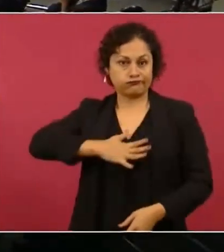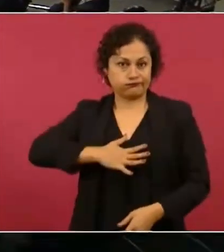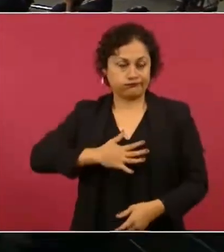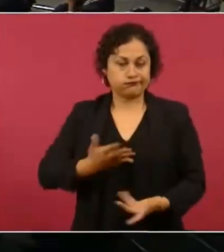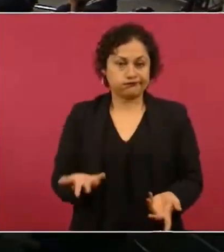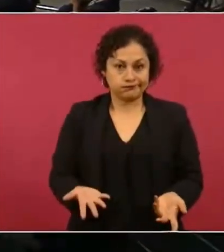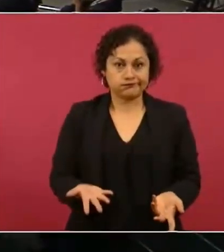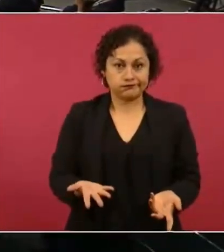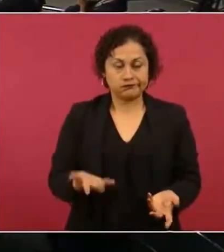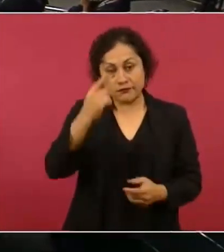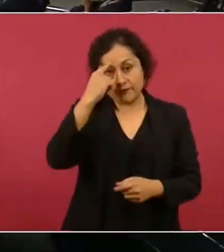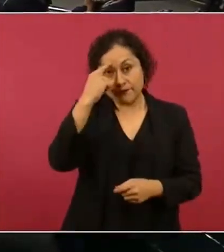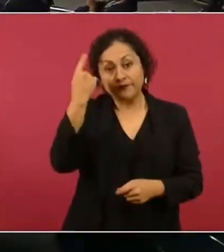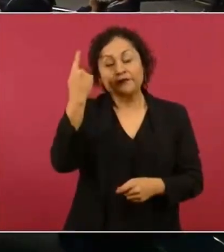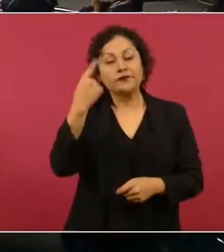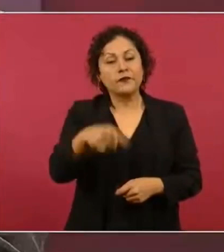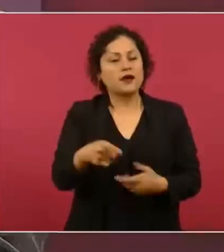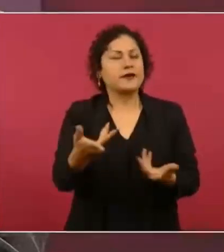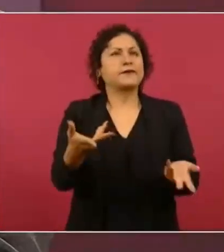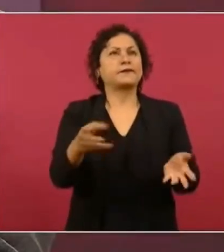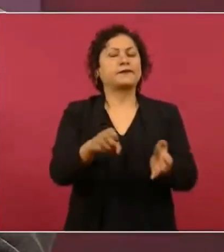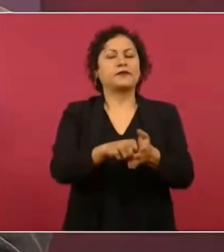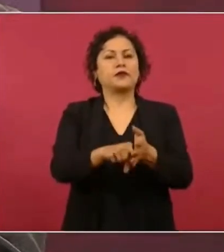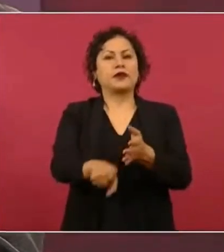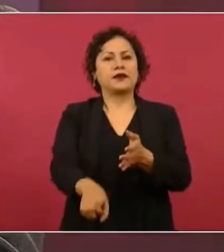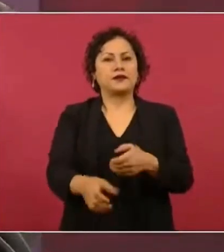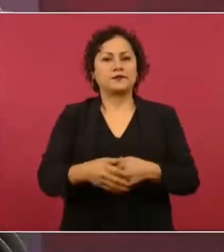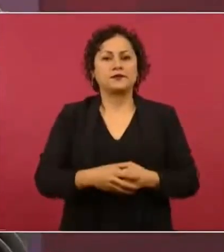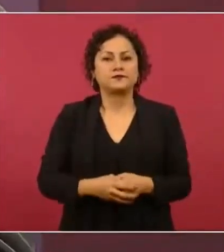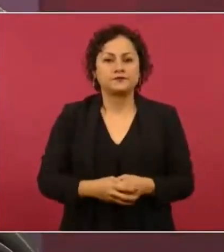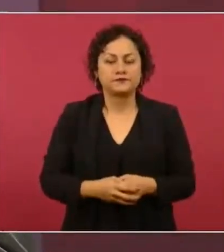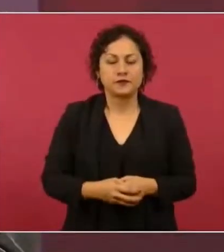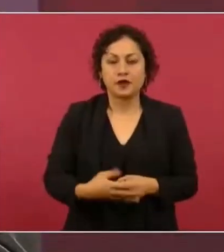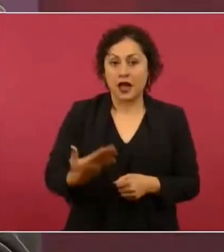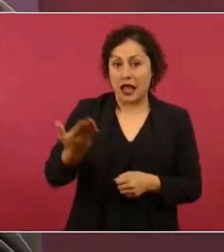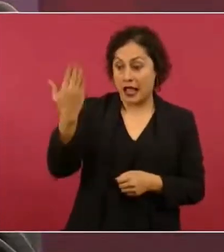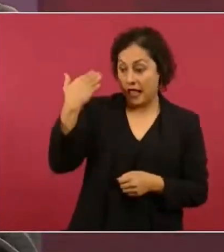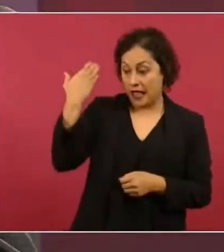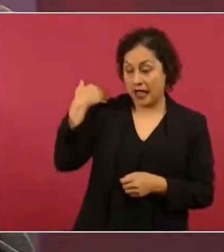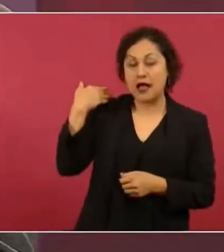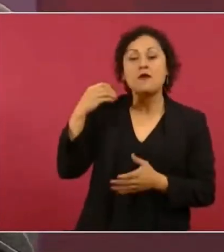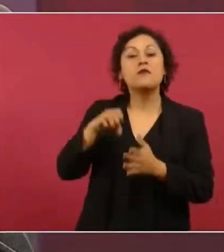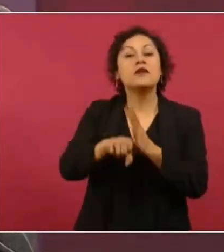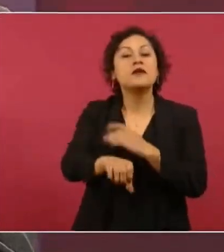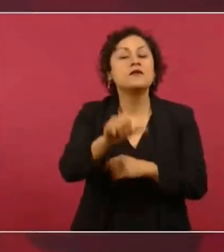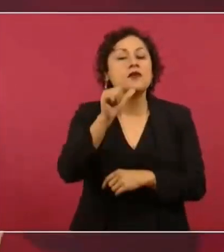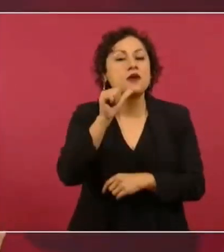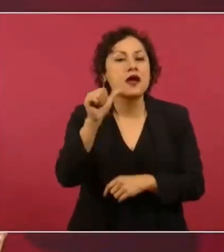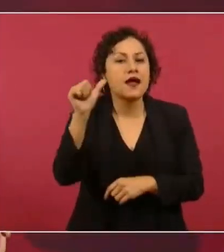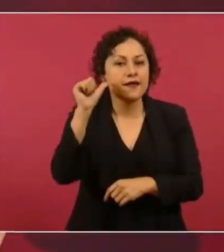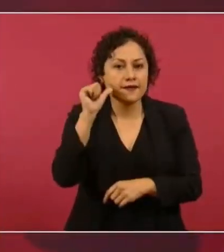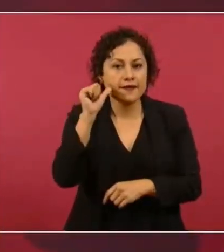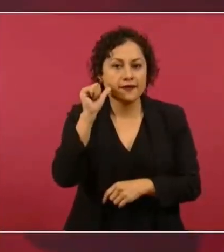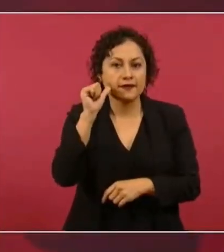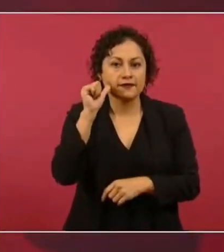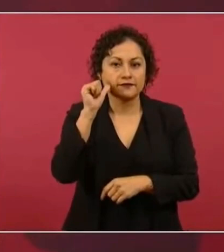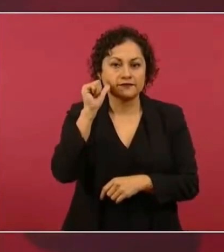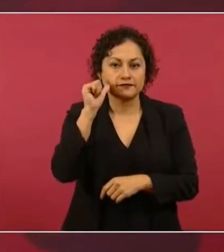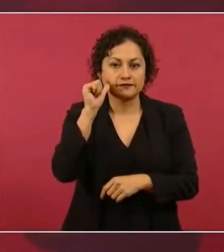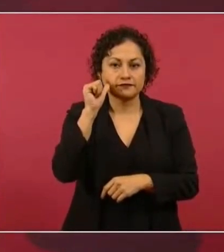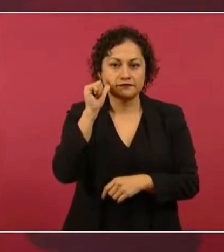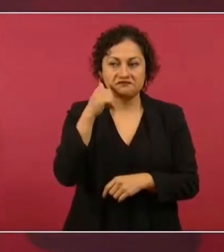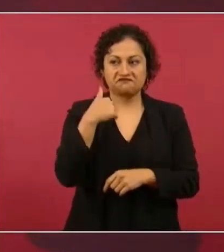que no sucedan estas cosas como lo que vimos ayer. Yo ni